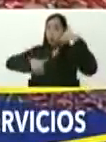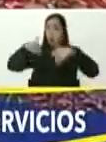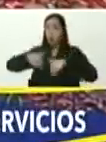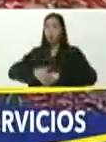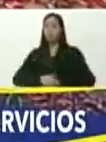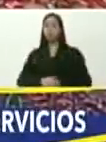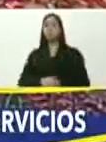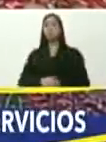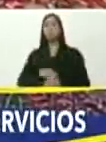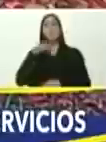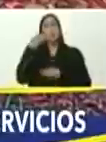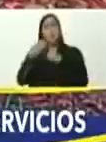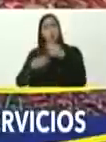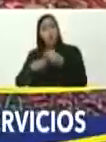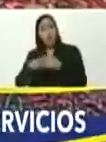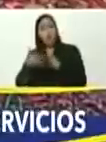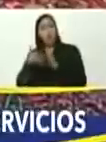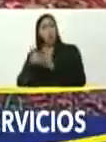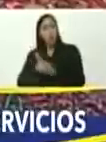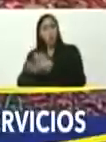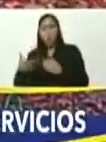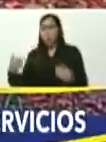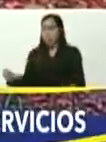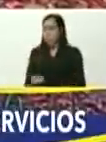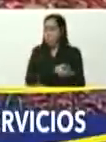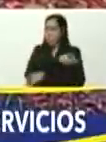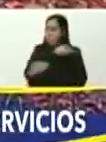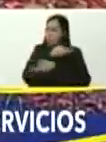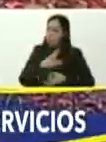una cobertura, totalmente,